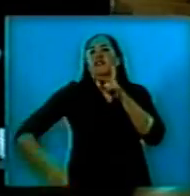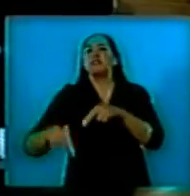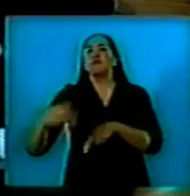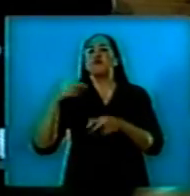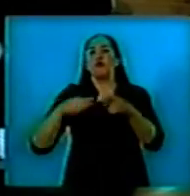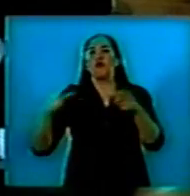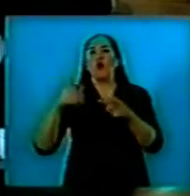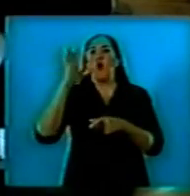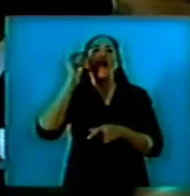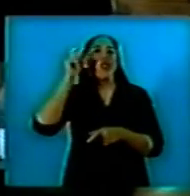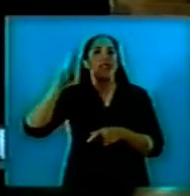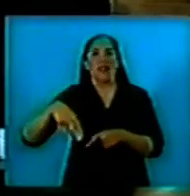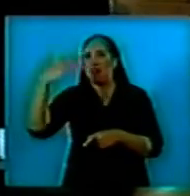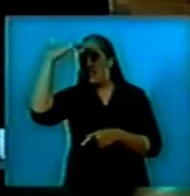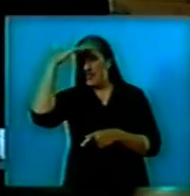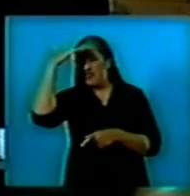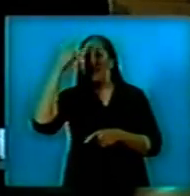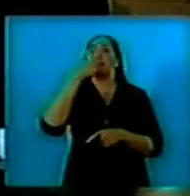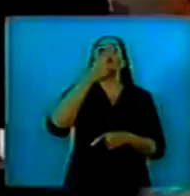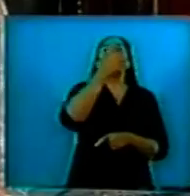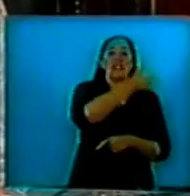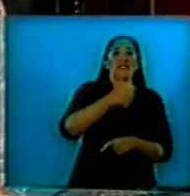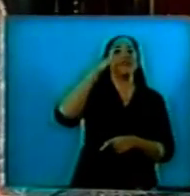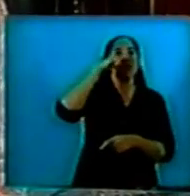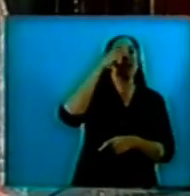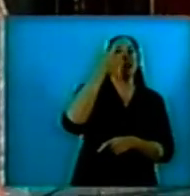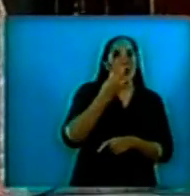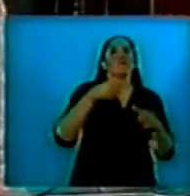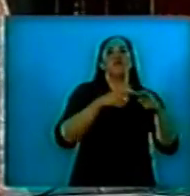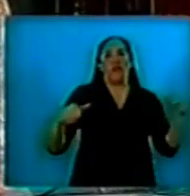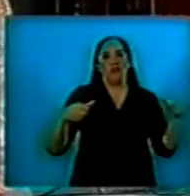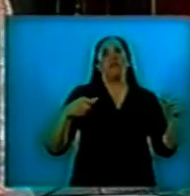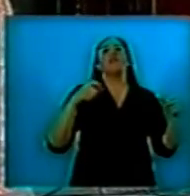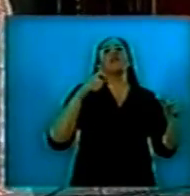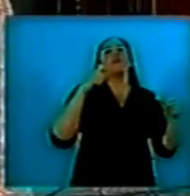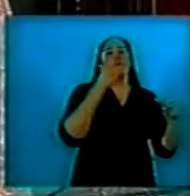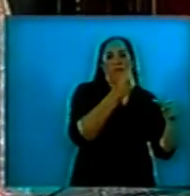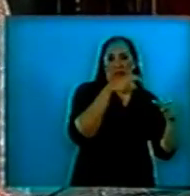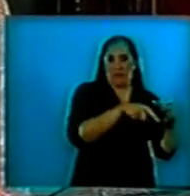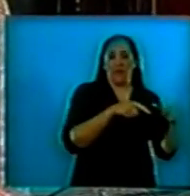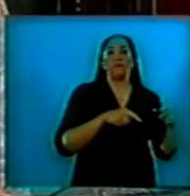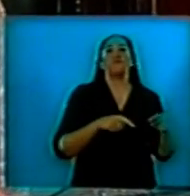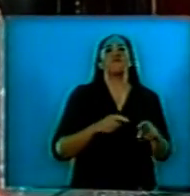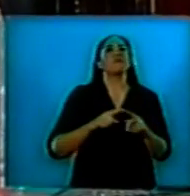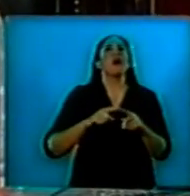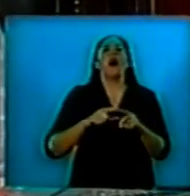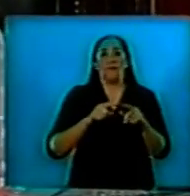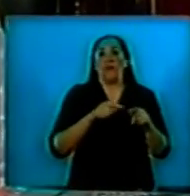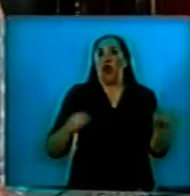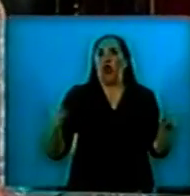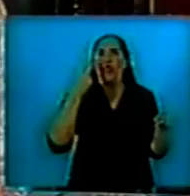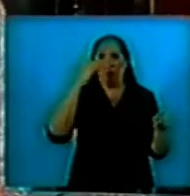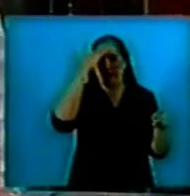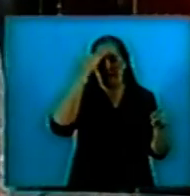.664 en moneda nacional. En el 2016, la cosa cambia diametralmente,